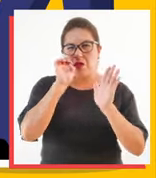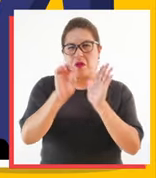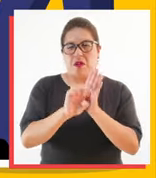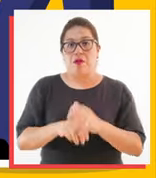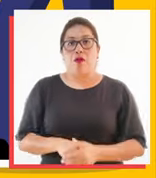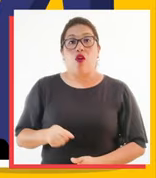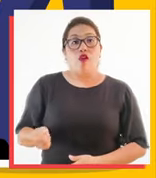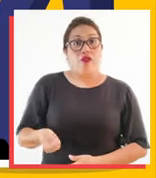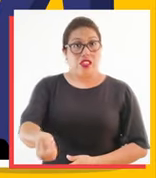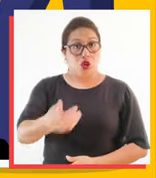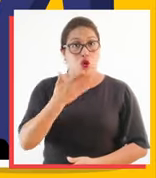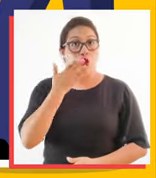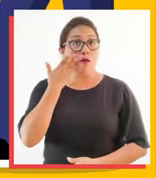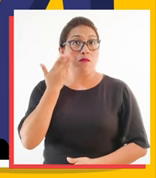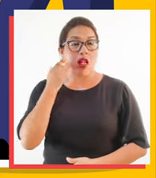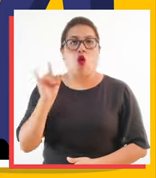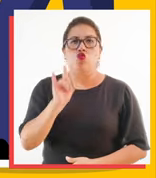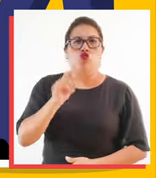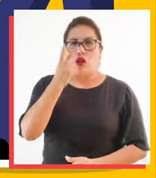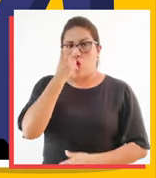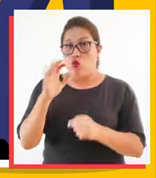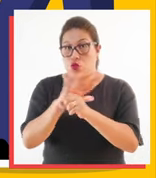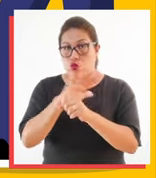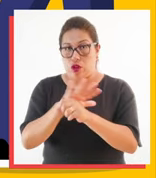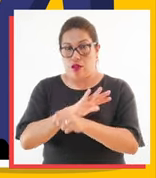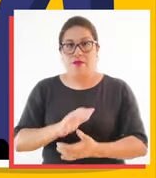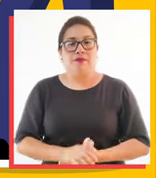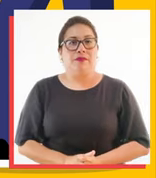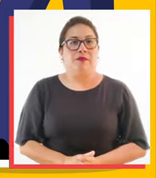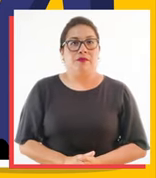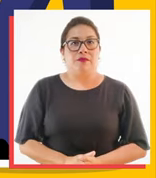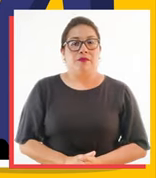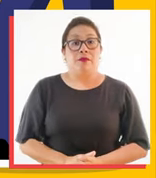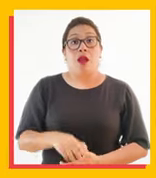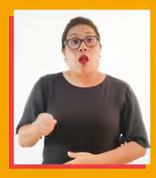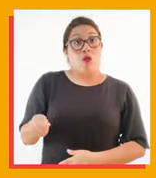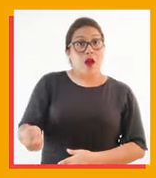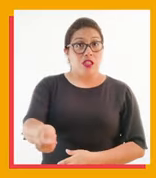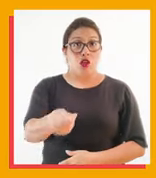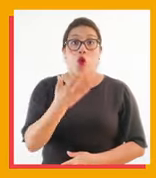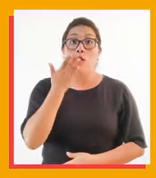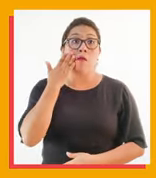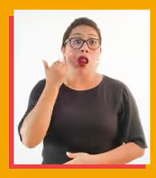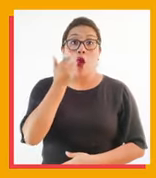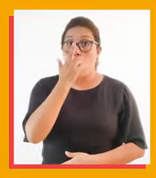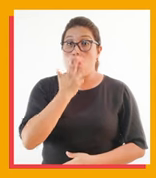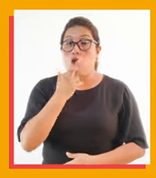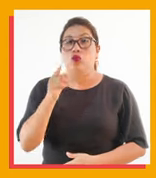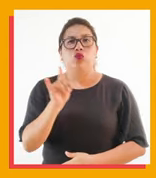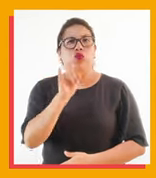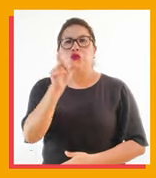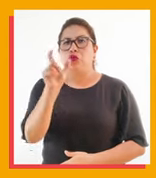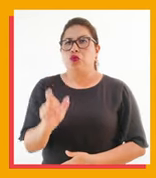Por ejemplo, el bastón blanco es utilizado por personas con ceguera total. El bastón blanco y